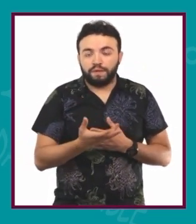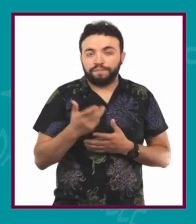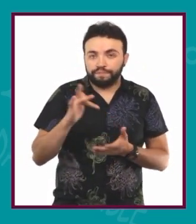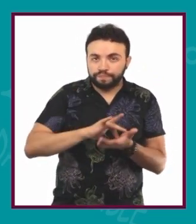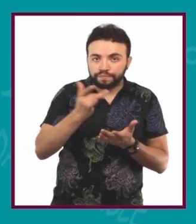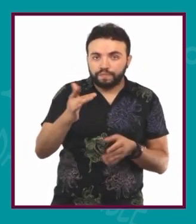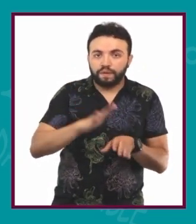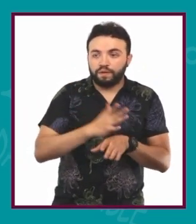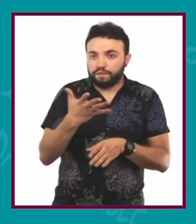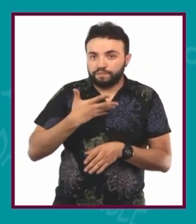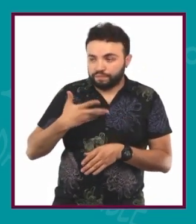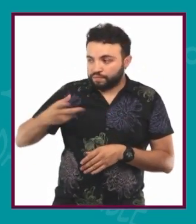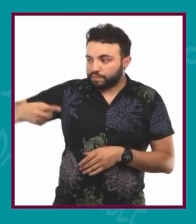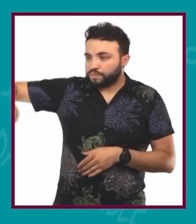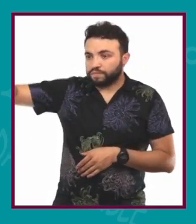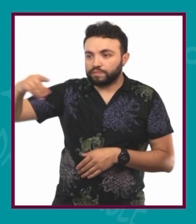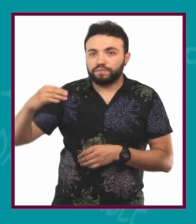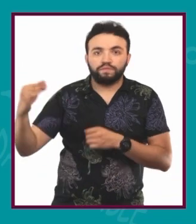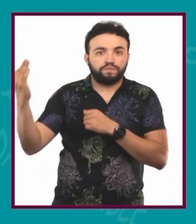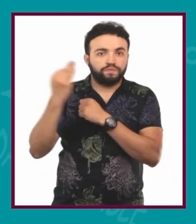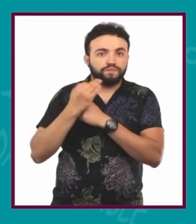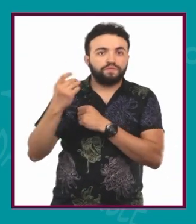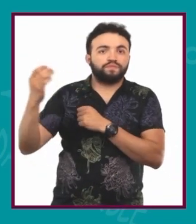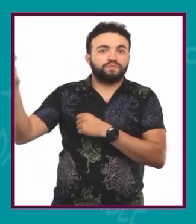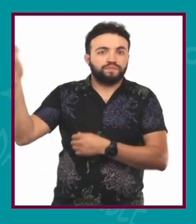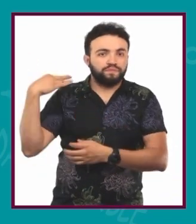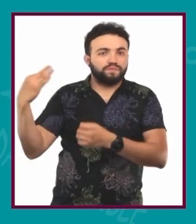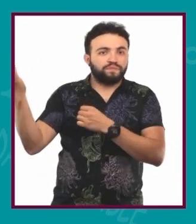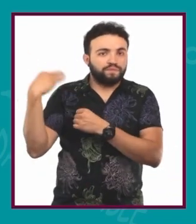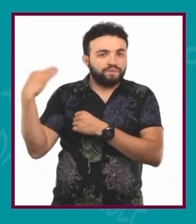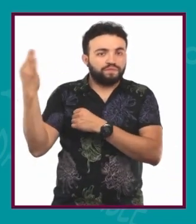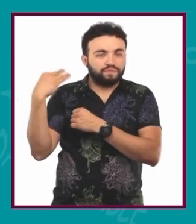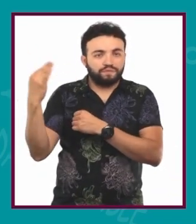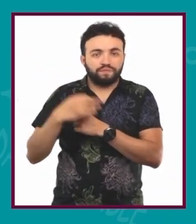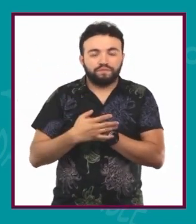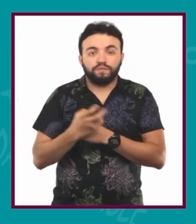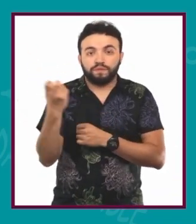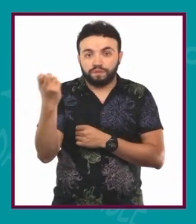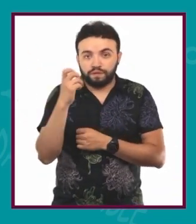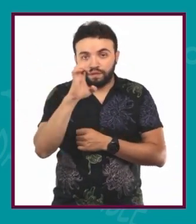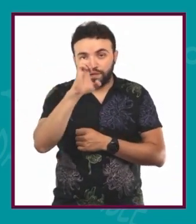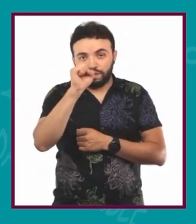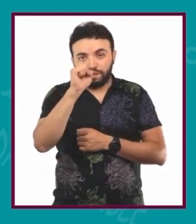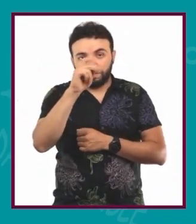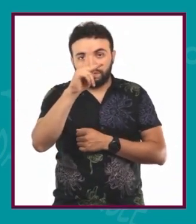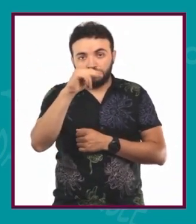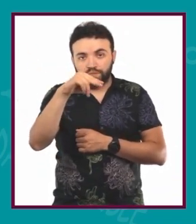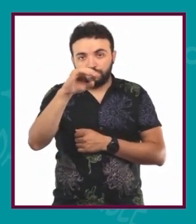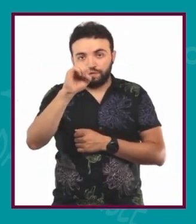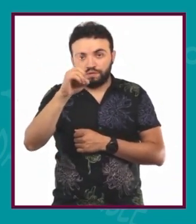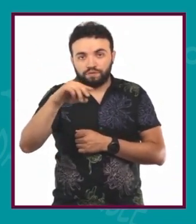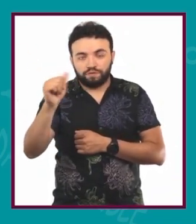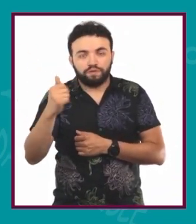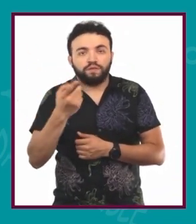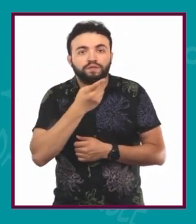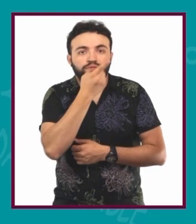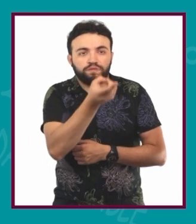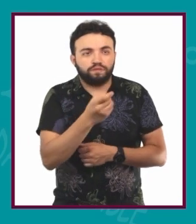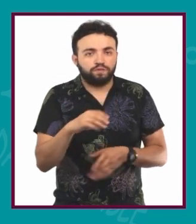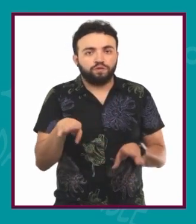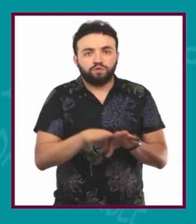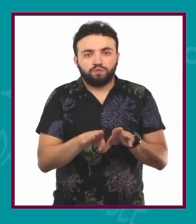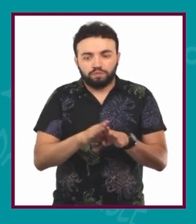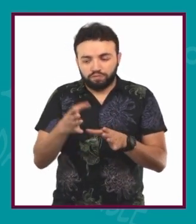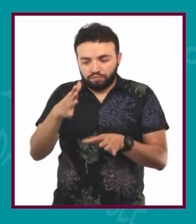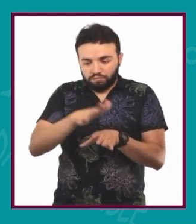que hay otros que nos afectan también. Eso es lo que Spinoza llamaría componernos singularmente con